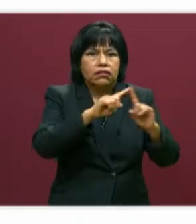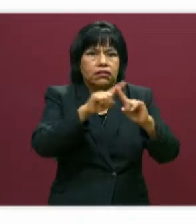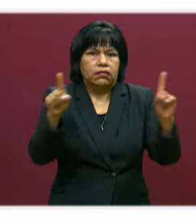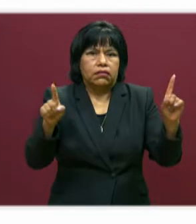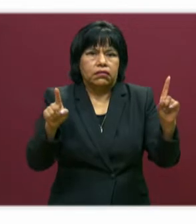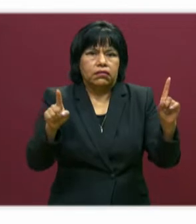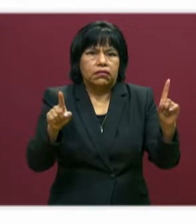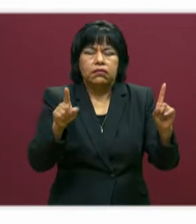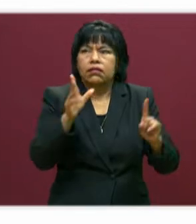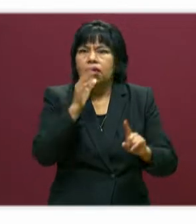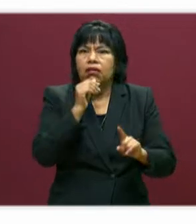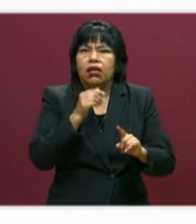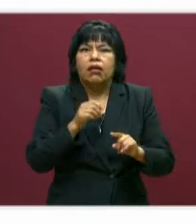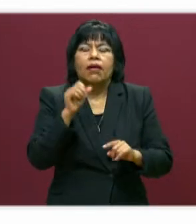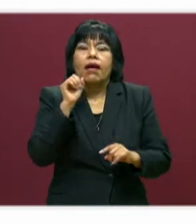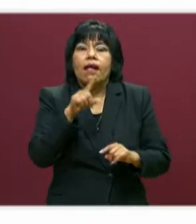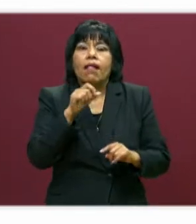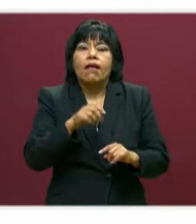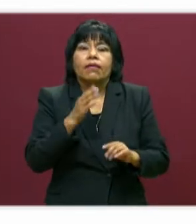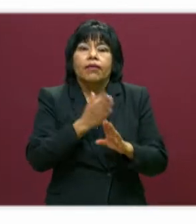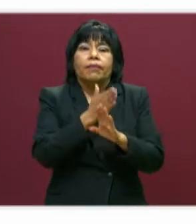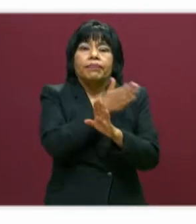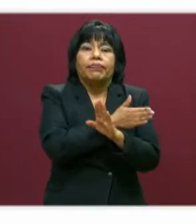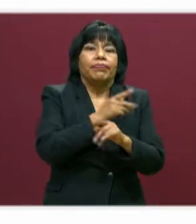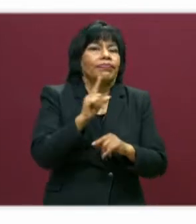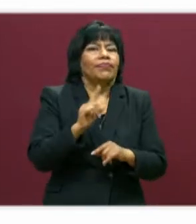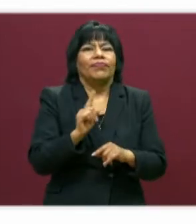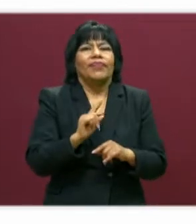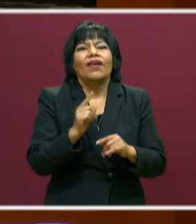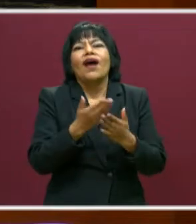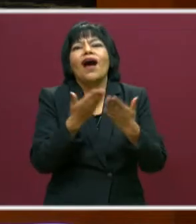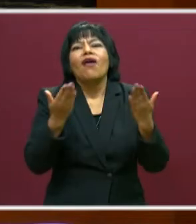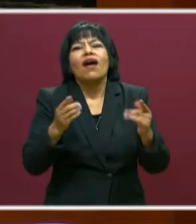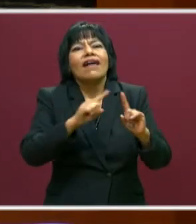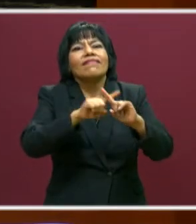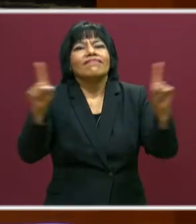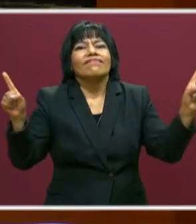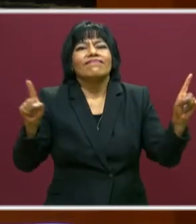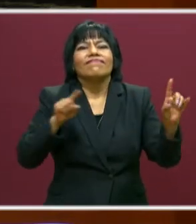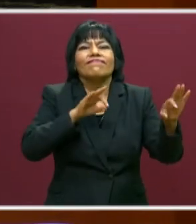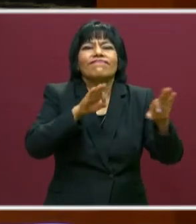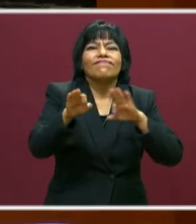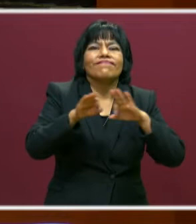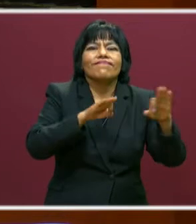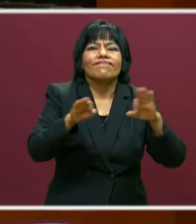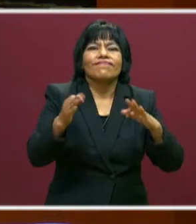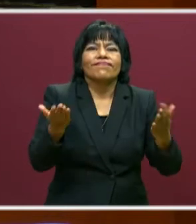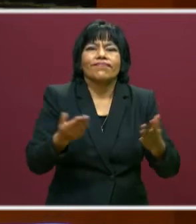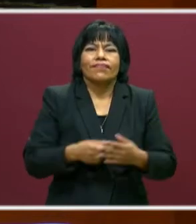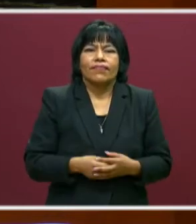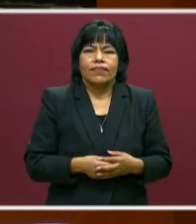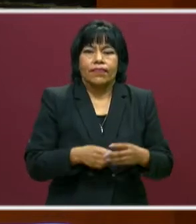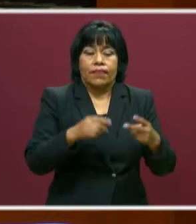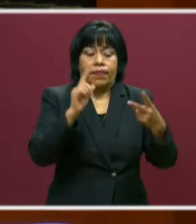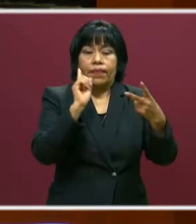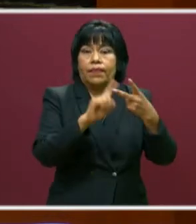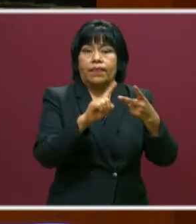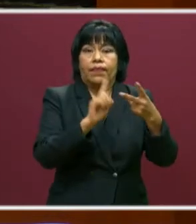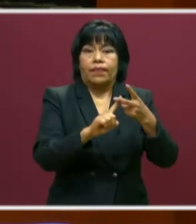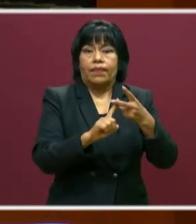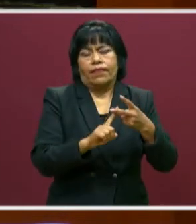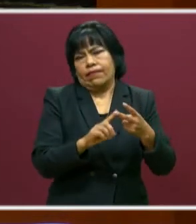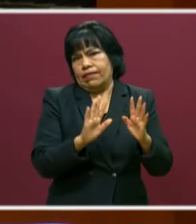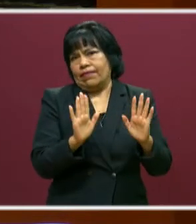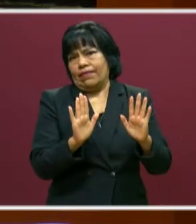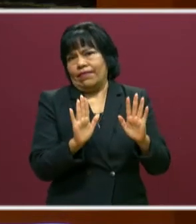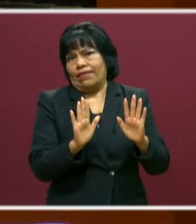es posible regresar a lo mismo porque ya tuvimos otros modos de trabajo. Luego, la segunda dice, ah,